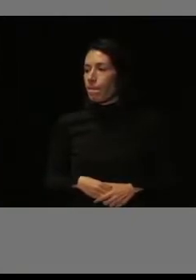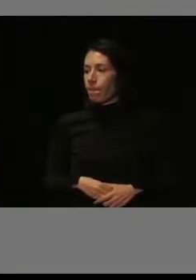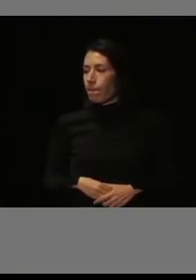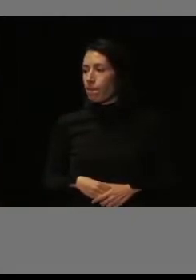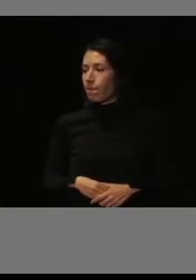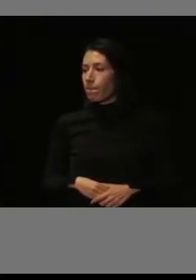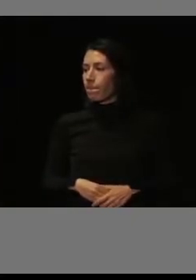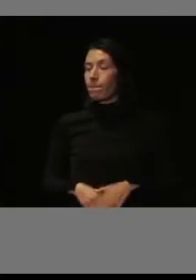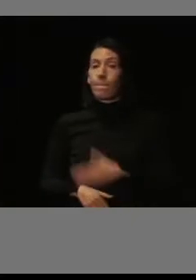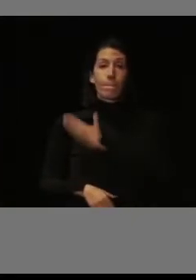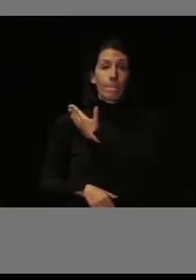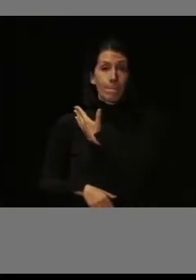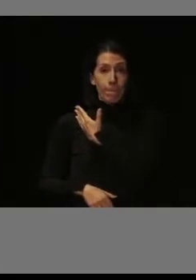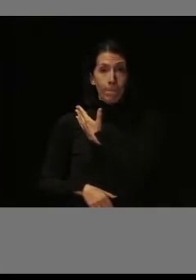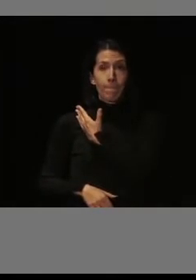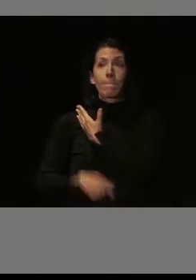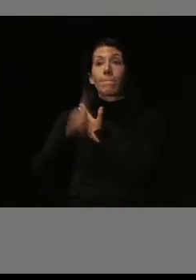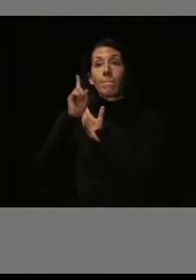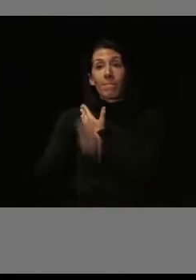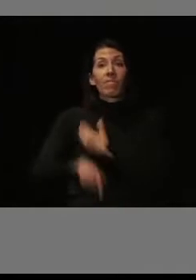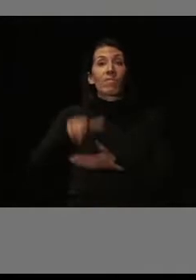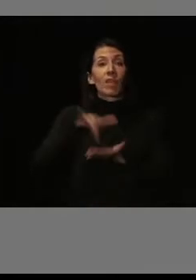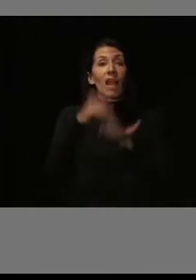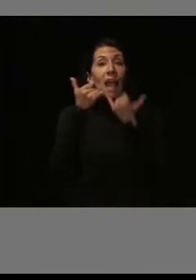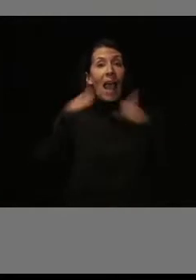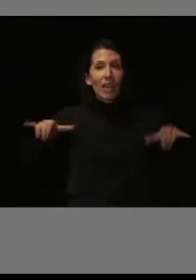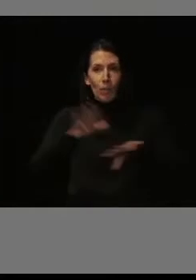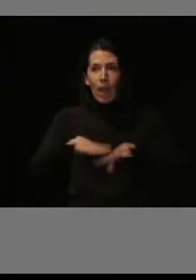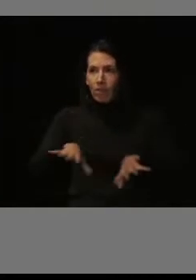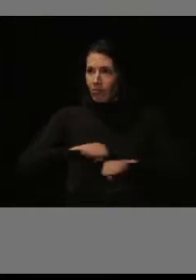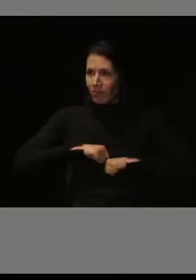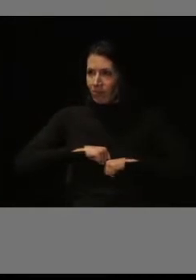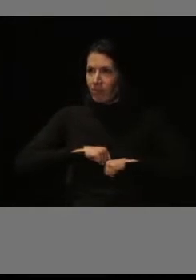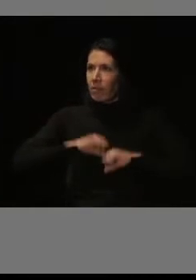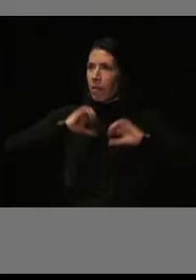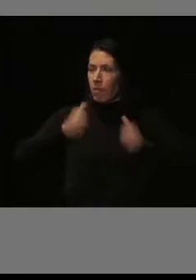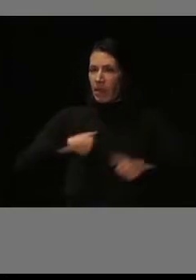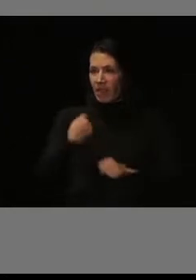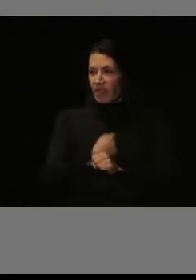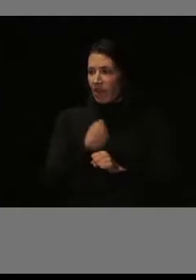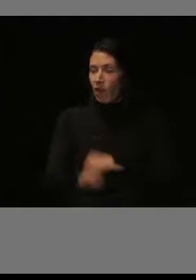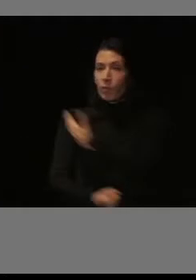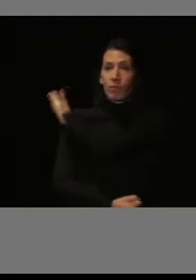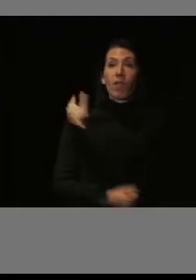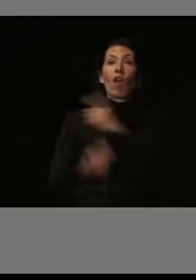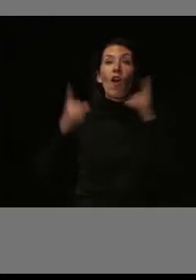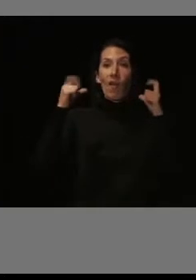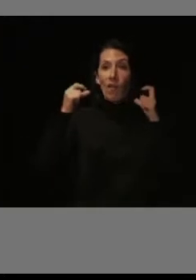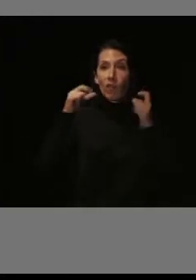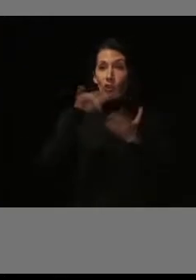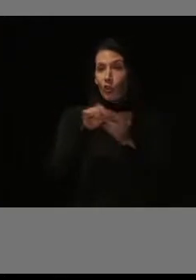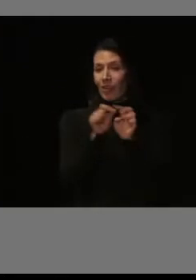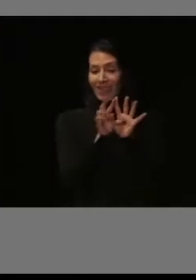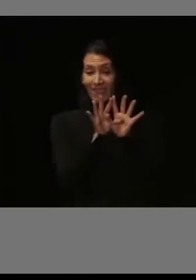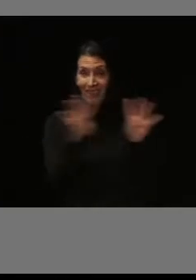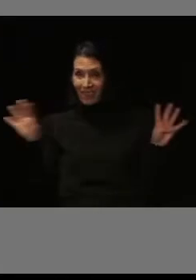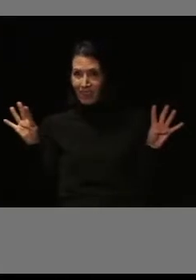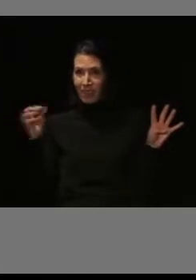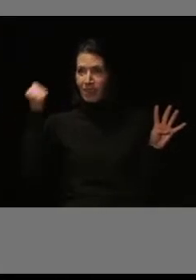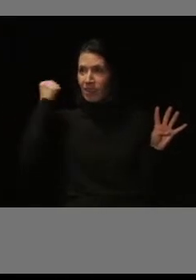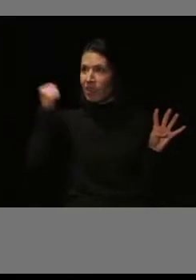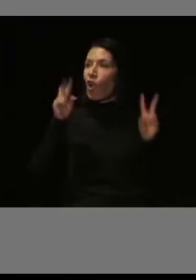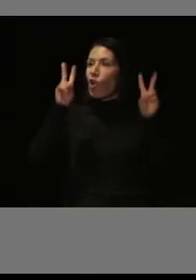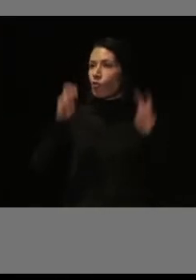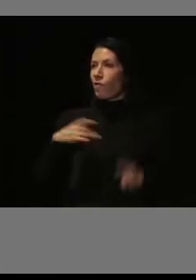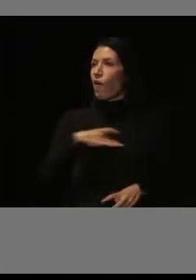Hemos hecho el acto de toma de posesión. Aquí tenéis la foto que nos hicimos con todos los